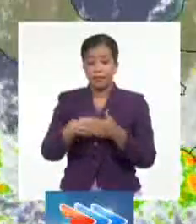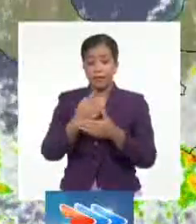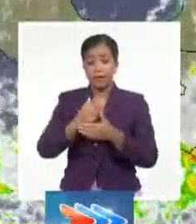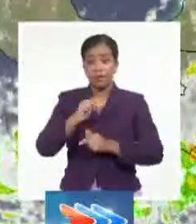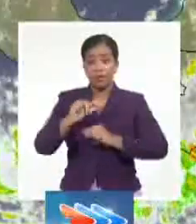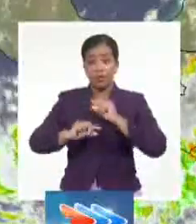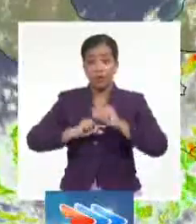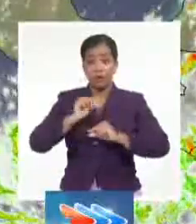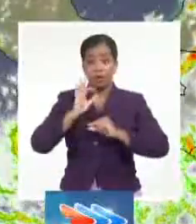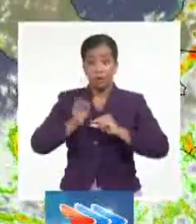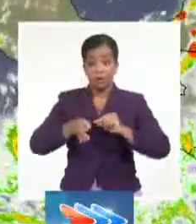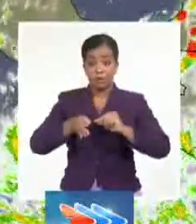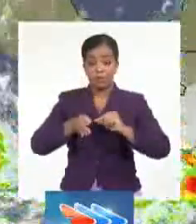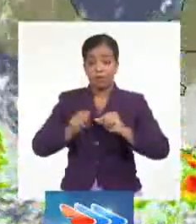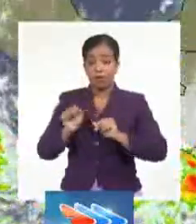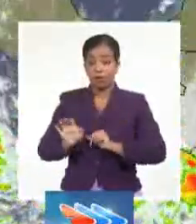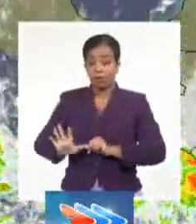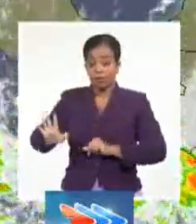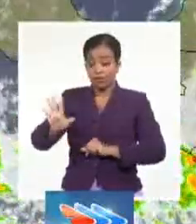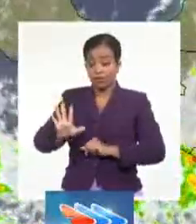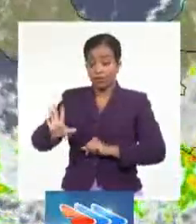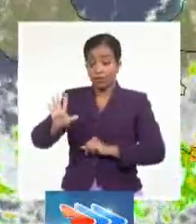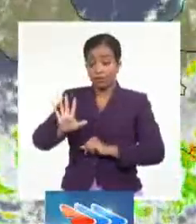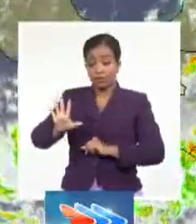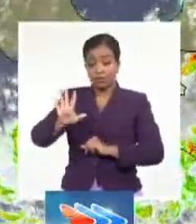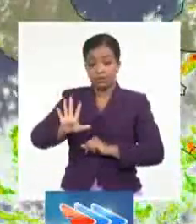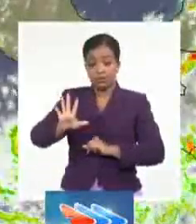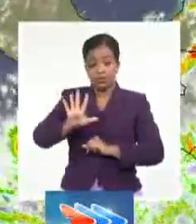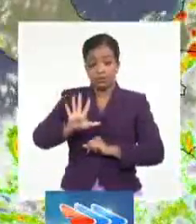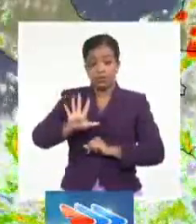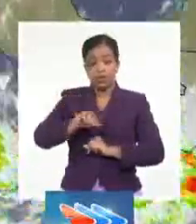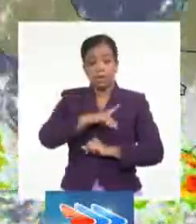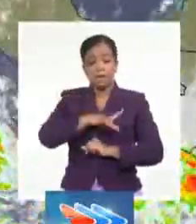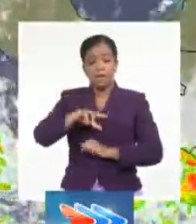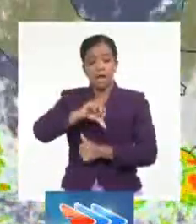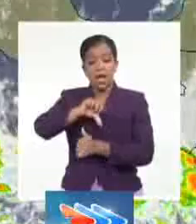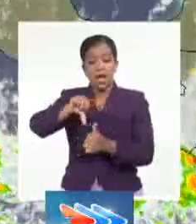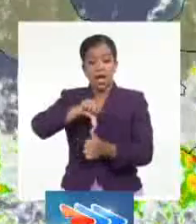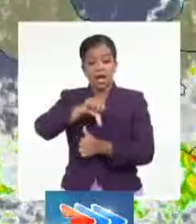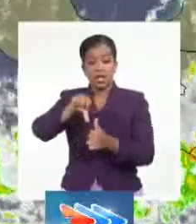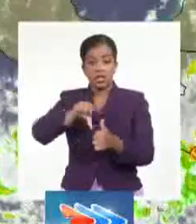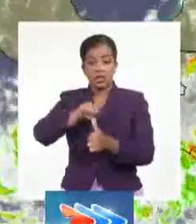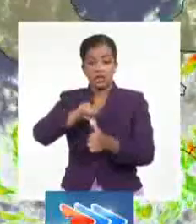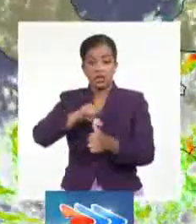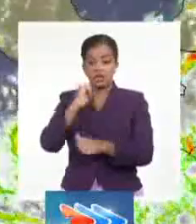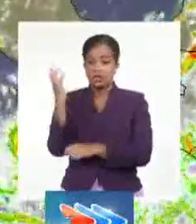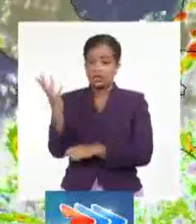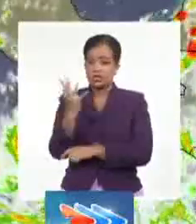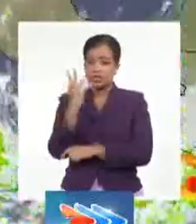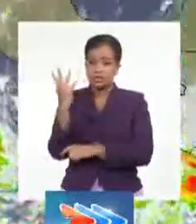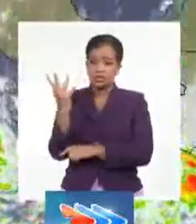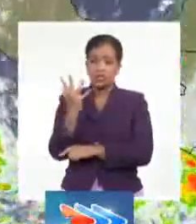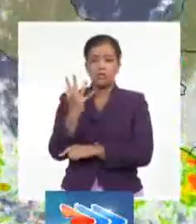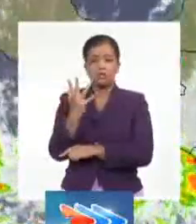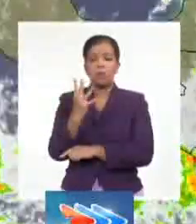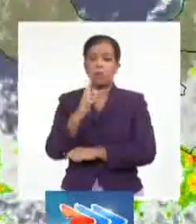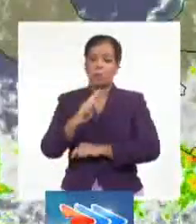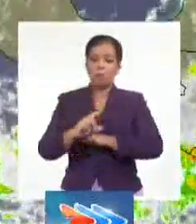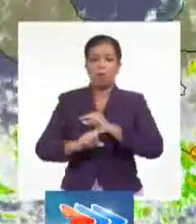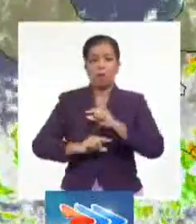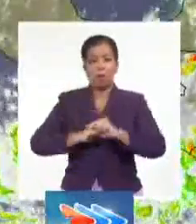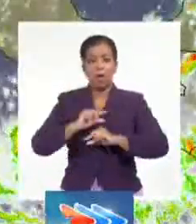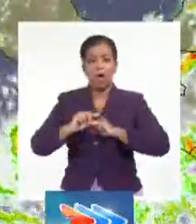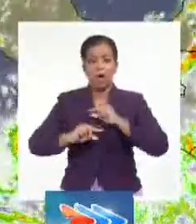mueva con un rumbo próximo hacia el oeste-noroeste por el mar Caribe Central, pues las condiciones tanto océanicas como atmosféricas se tornarán